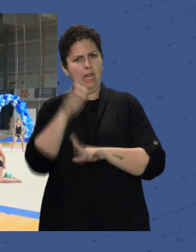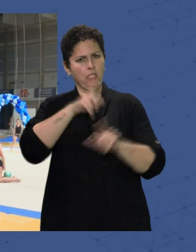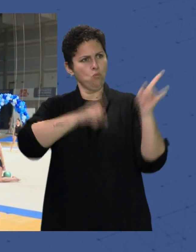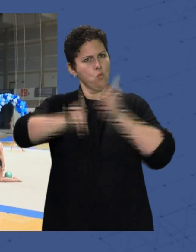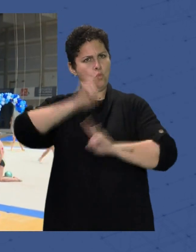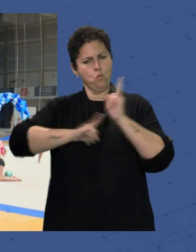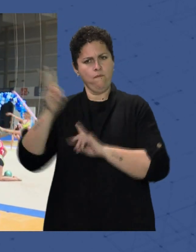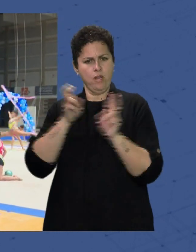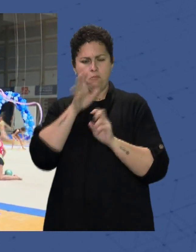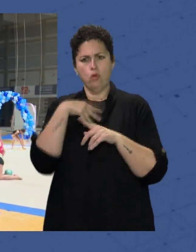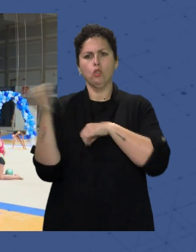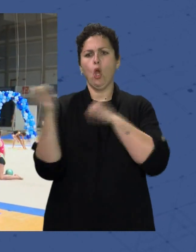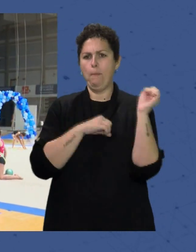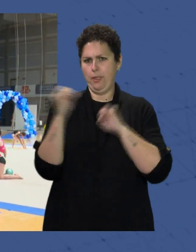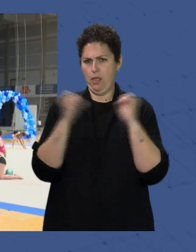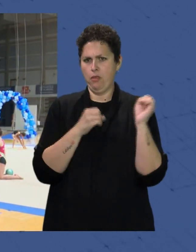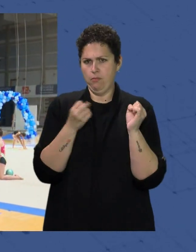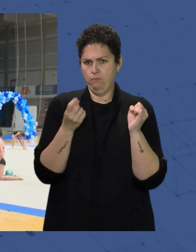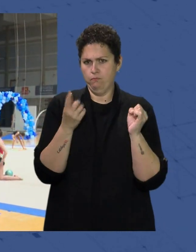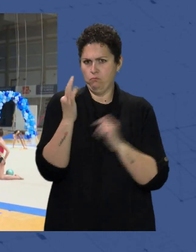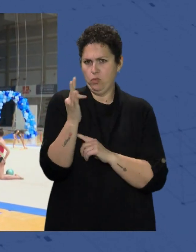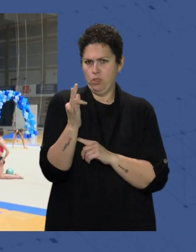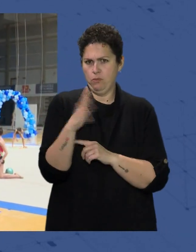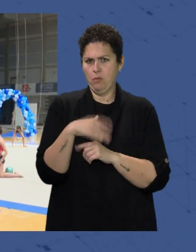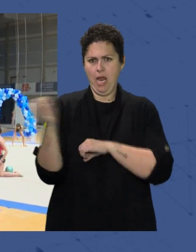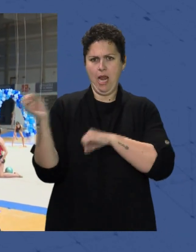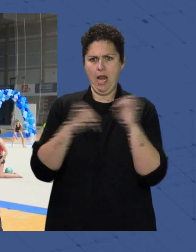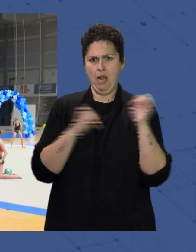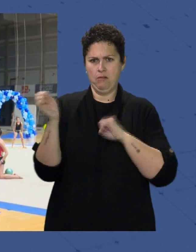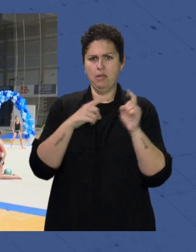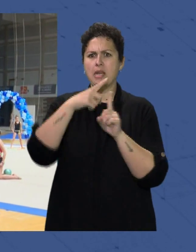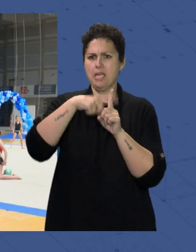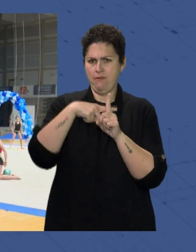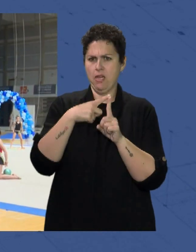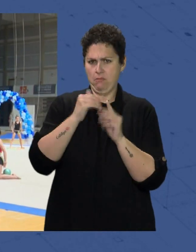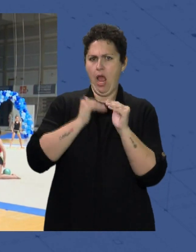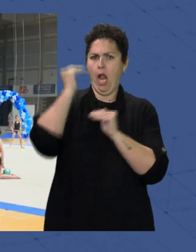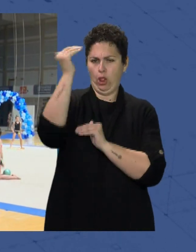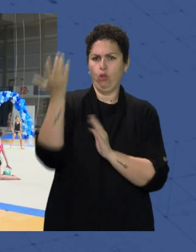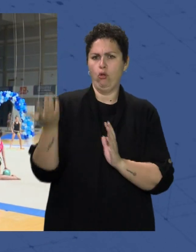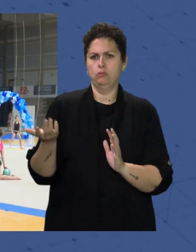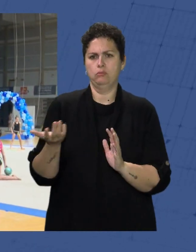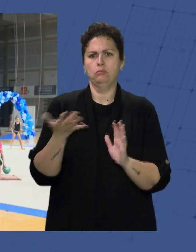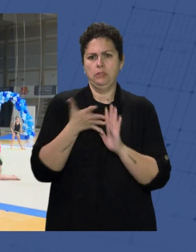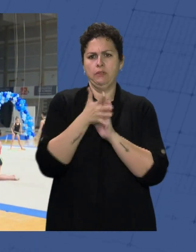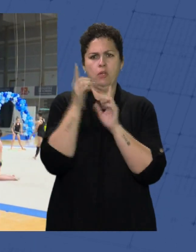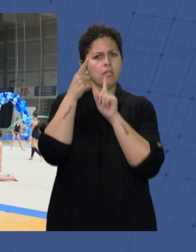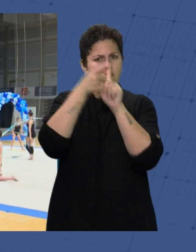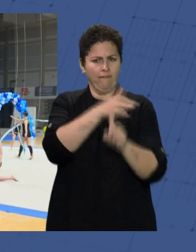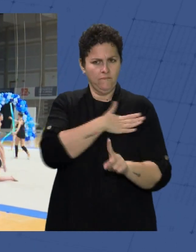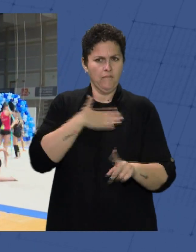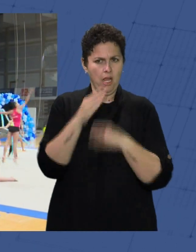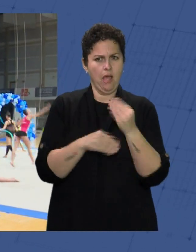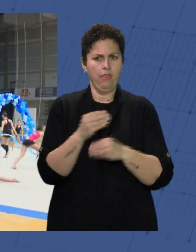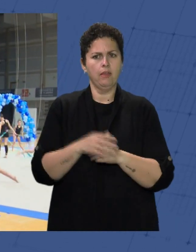Porque vea que la competición Y que la parte competitiva Y que el nivel que hay Es alto Y así Sea un referente Que es lo que queremos hacer Para